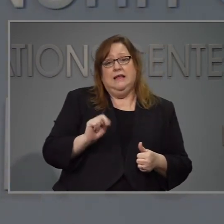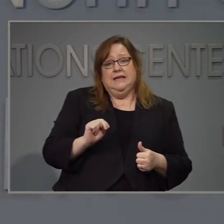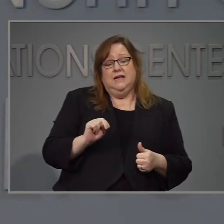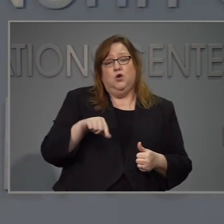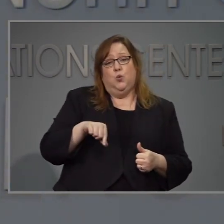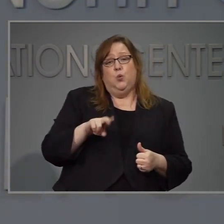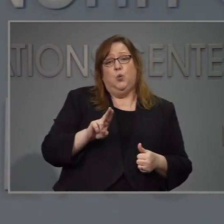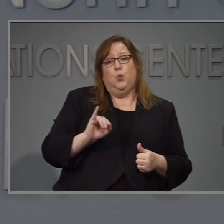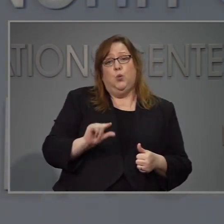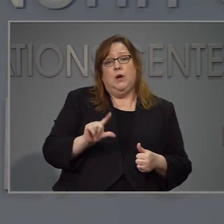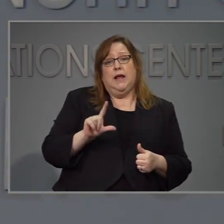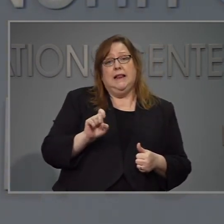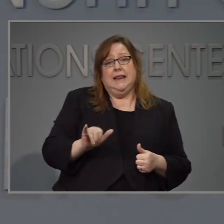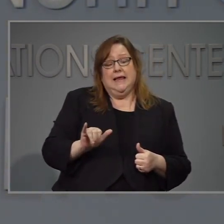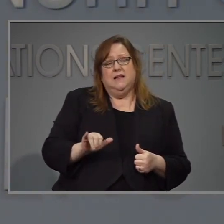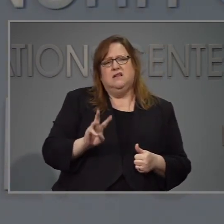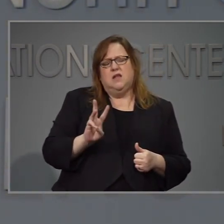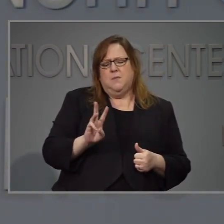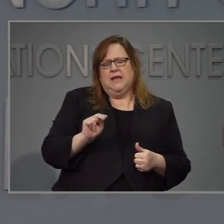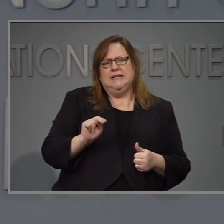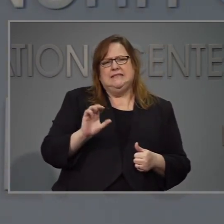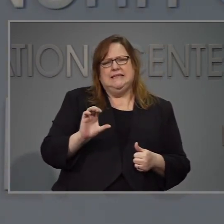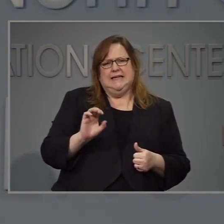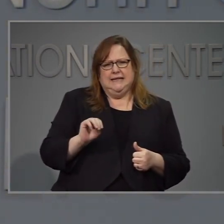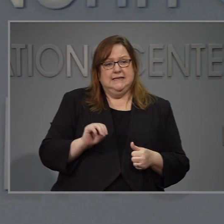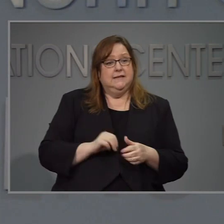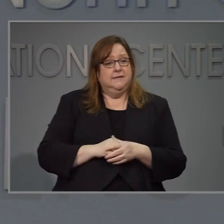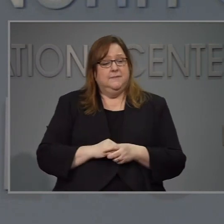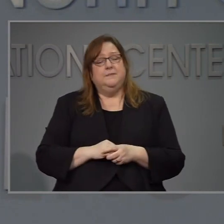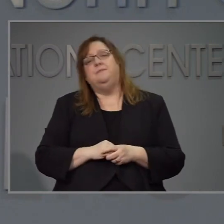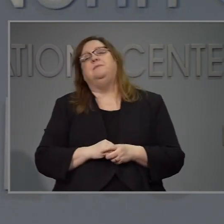con men we click w en cien.